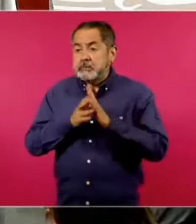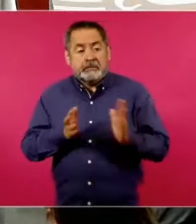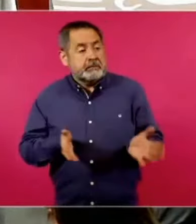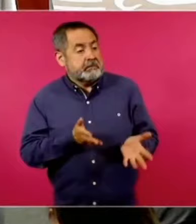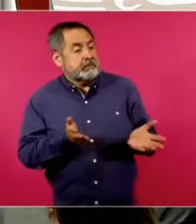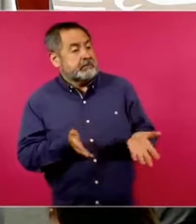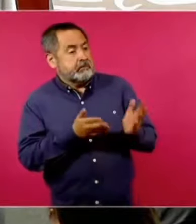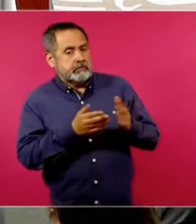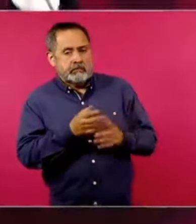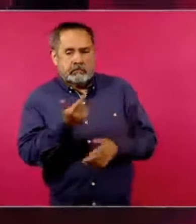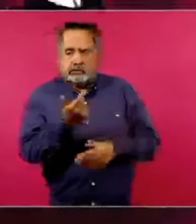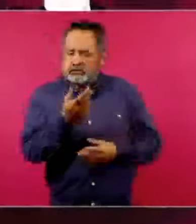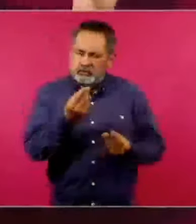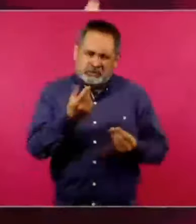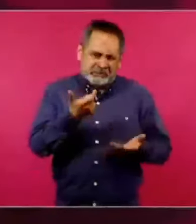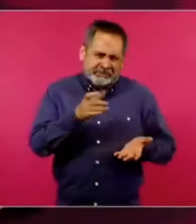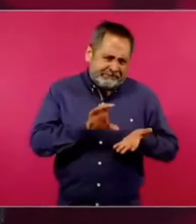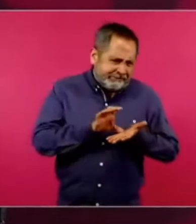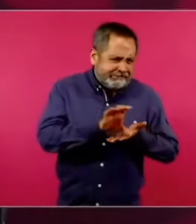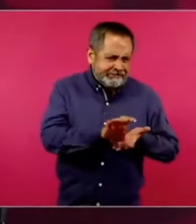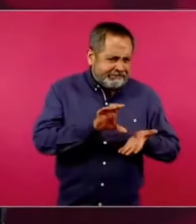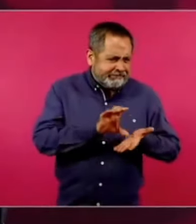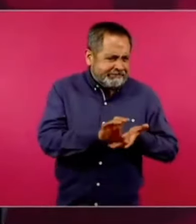muchísimo eso, mucho, mucho, mucho.